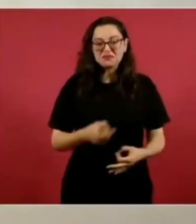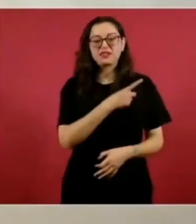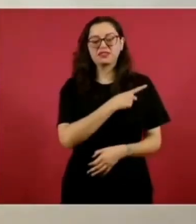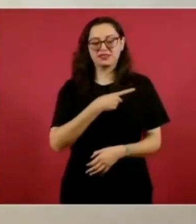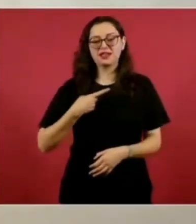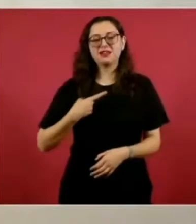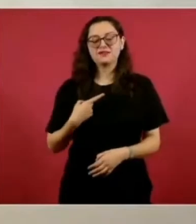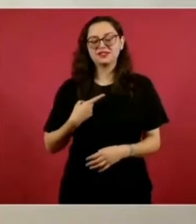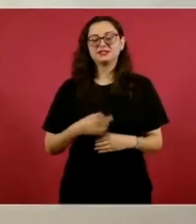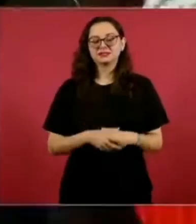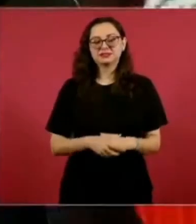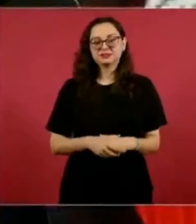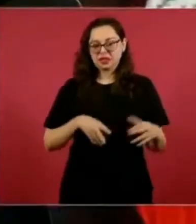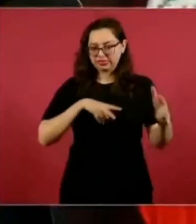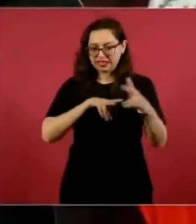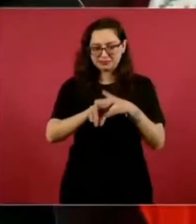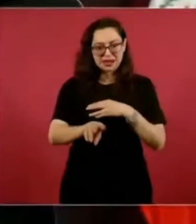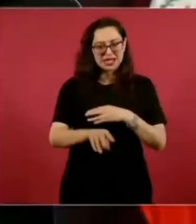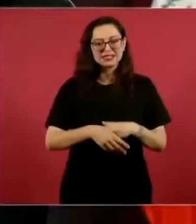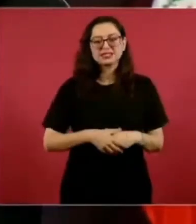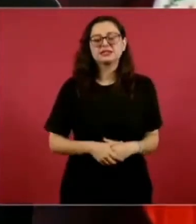tiene que haber transparencia.